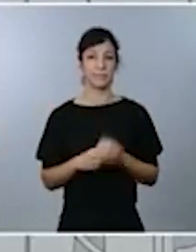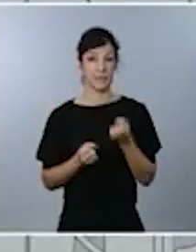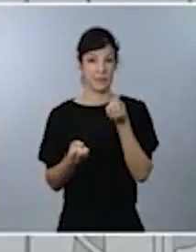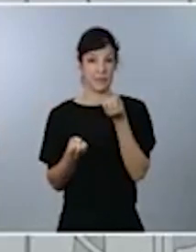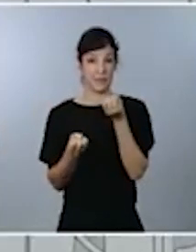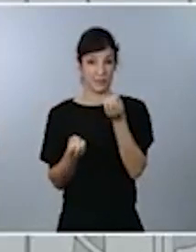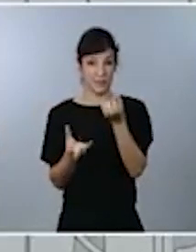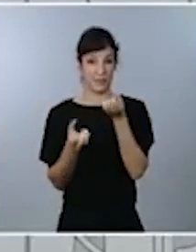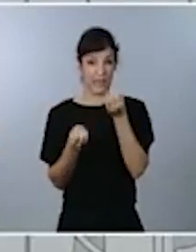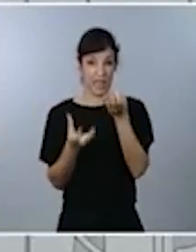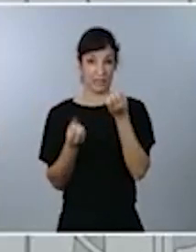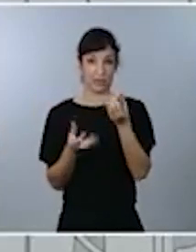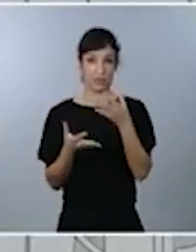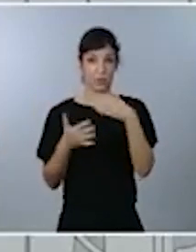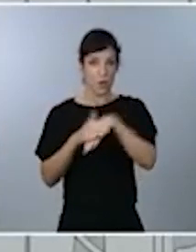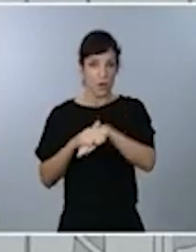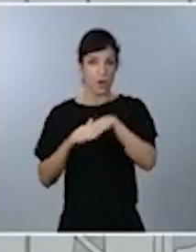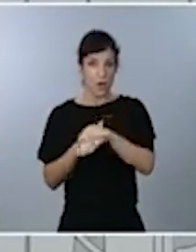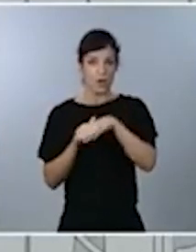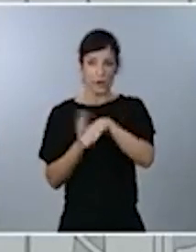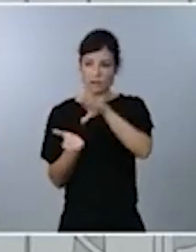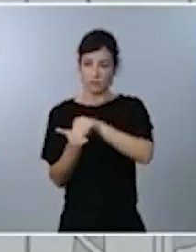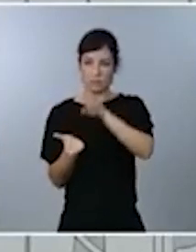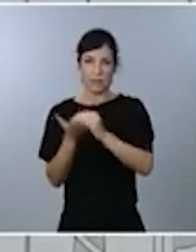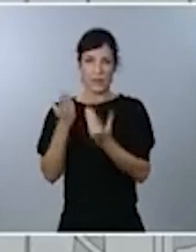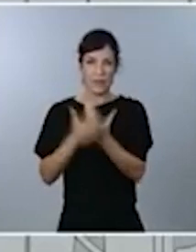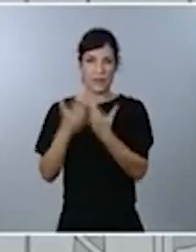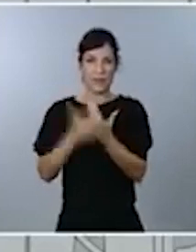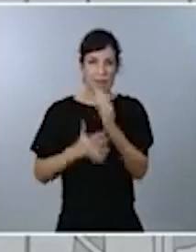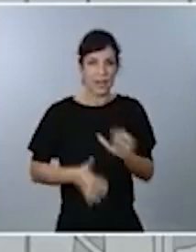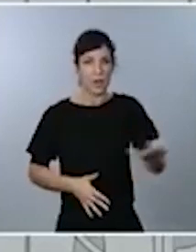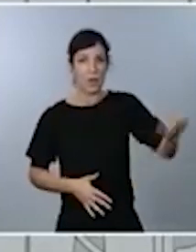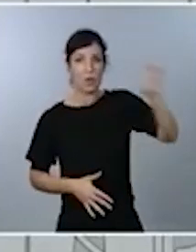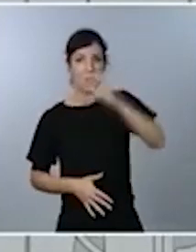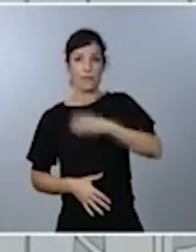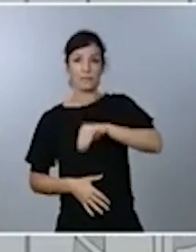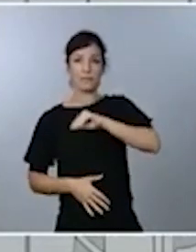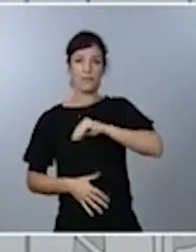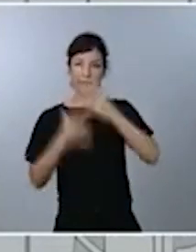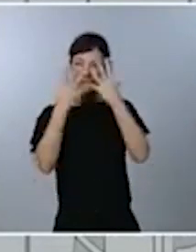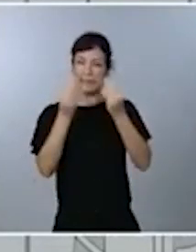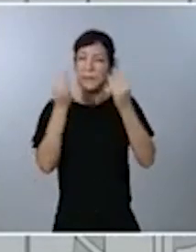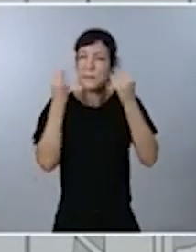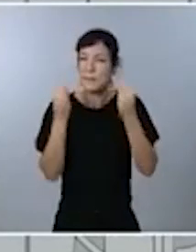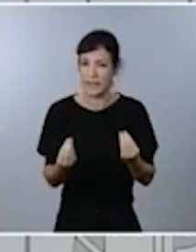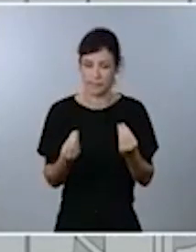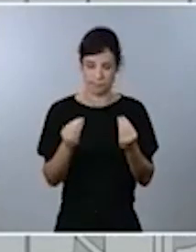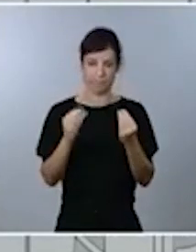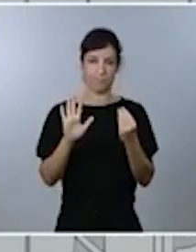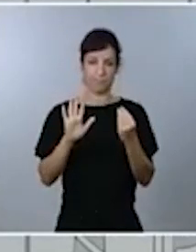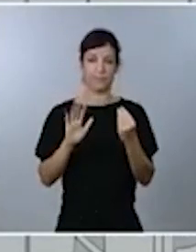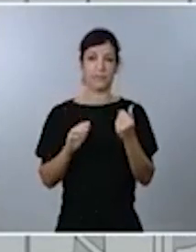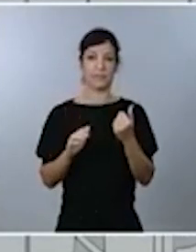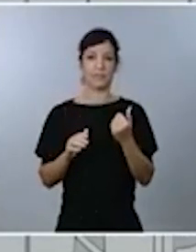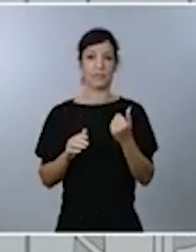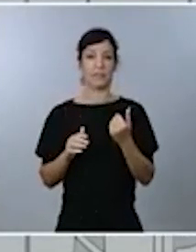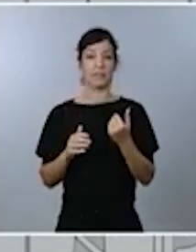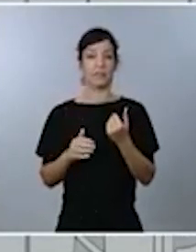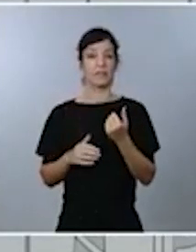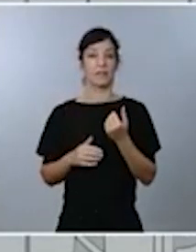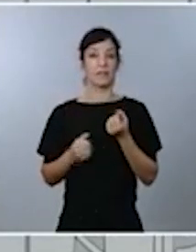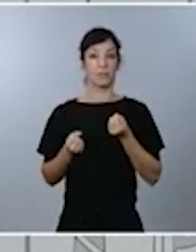registrando diariamente en el continente y también en nuestro país, hemos llegado a duplicar la cifra de casos